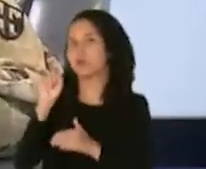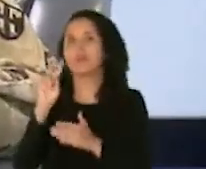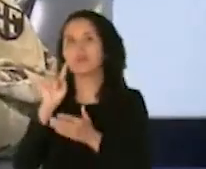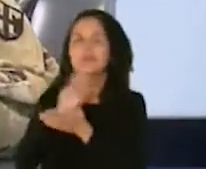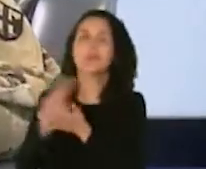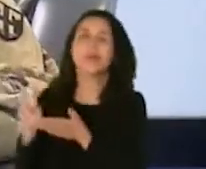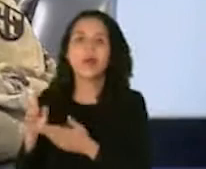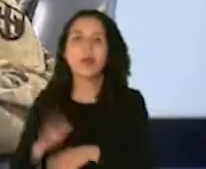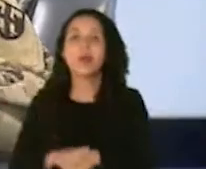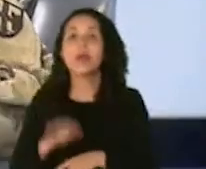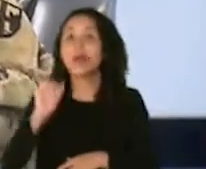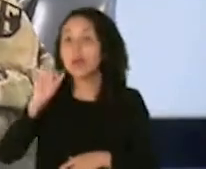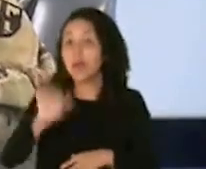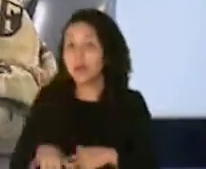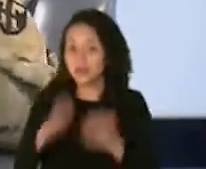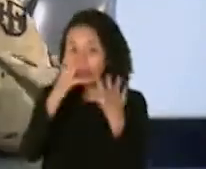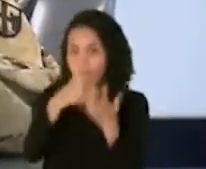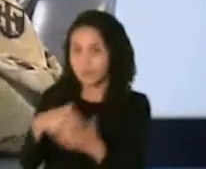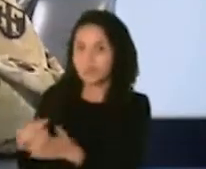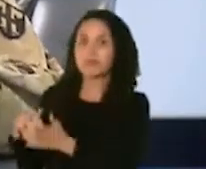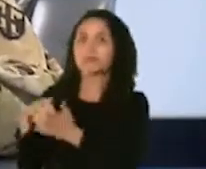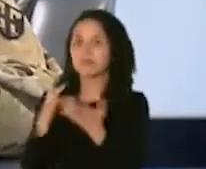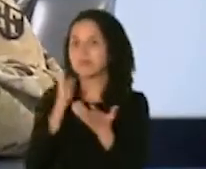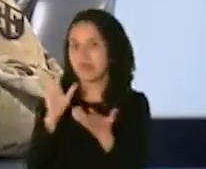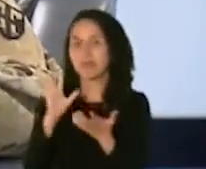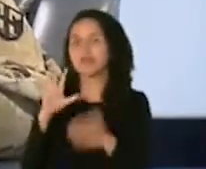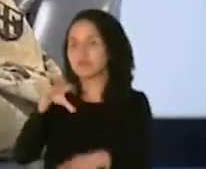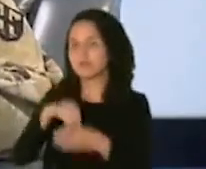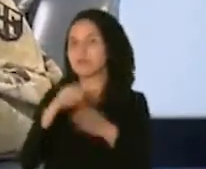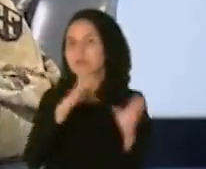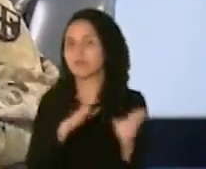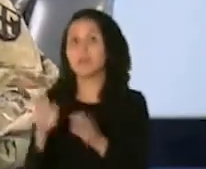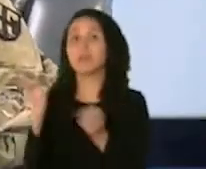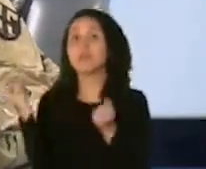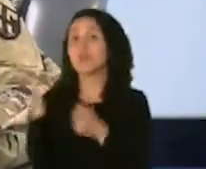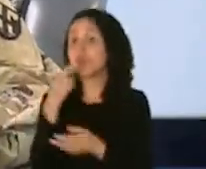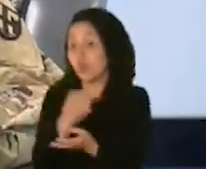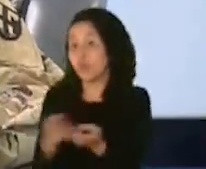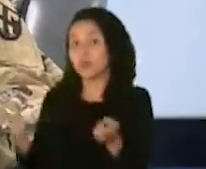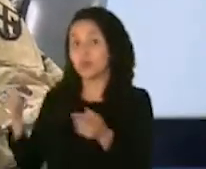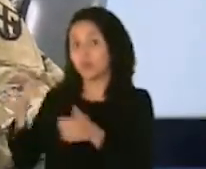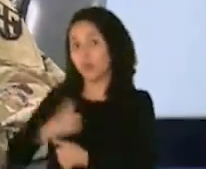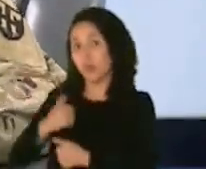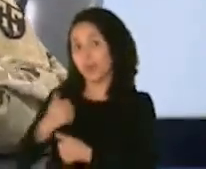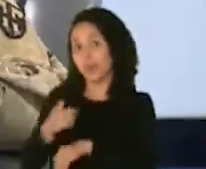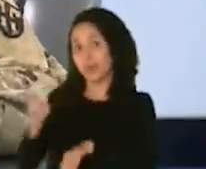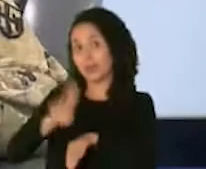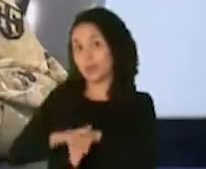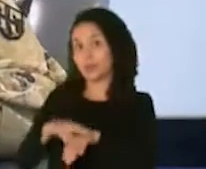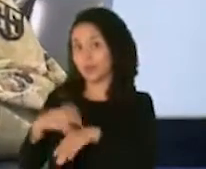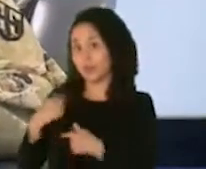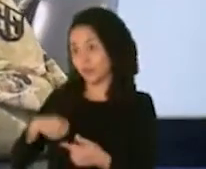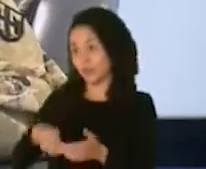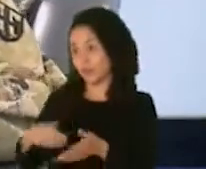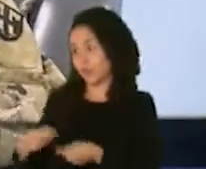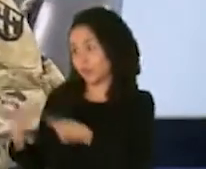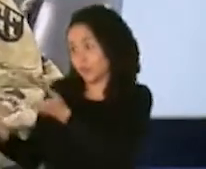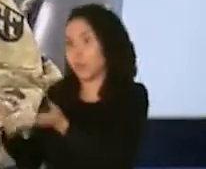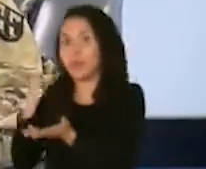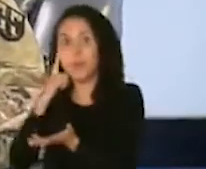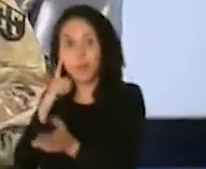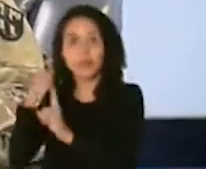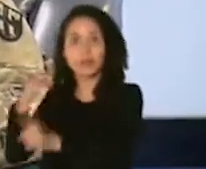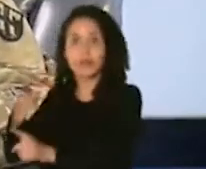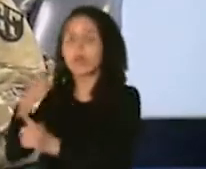aspecto logístico está envuelto. Todos los recursos de la Guardia Nacional están a la disposición del pueblo de Puerto Rico y a esta misión.